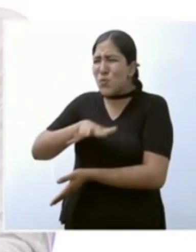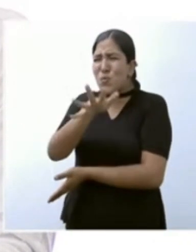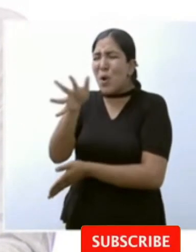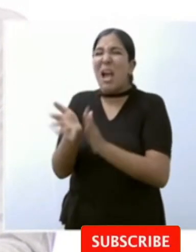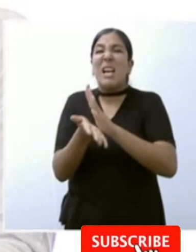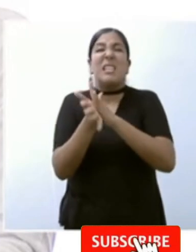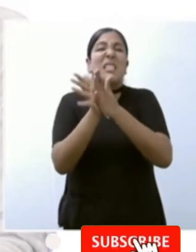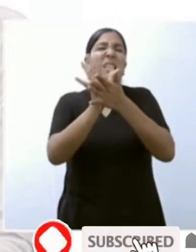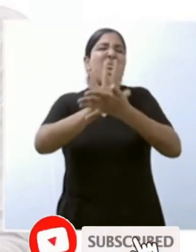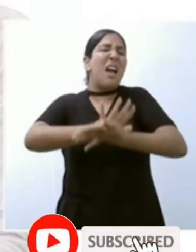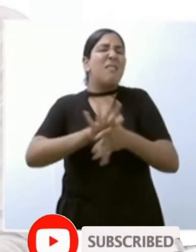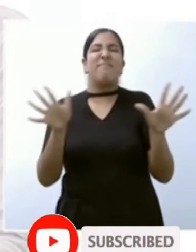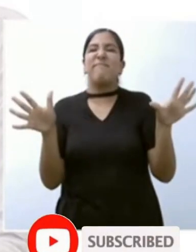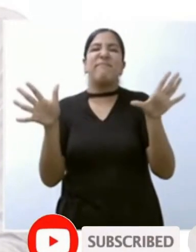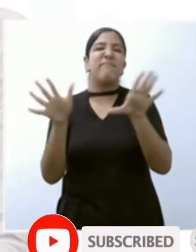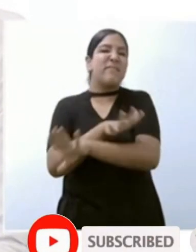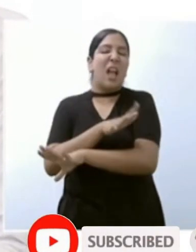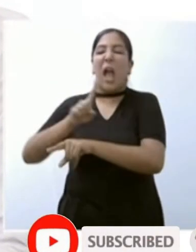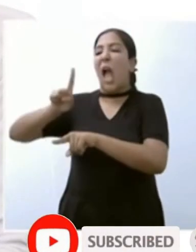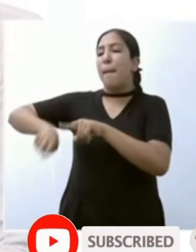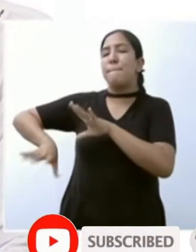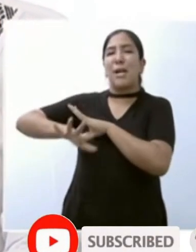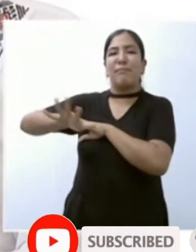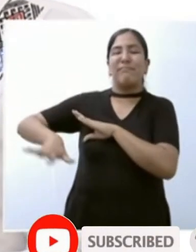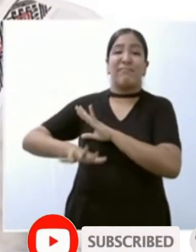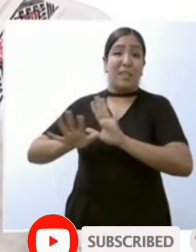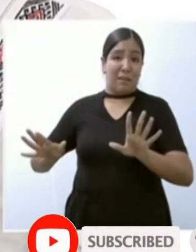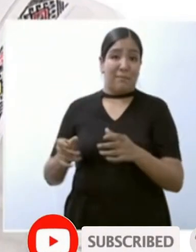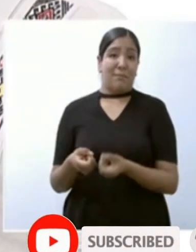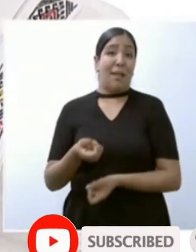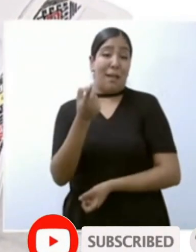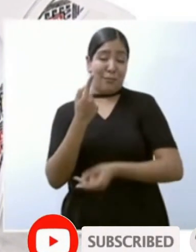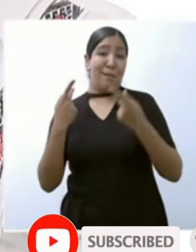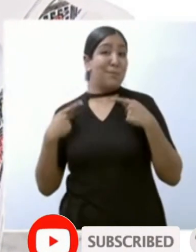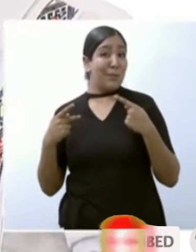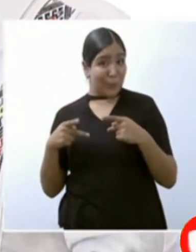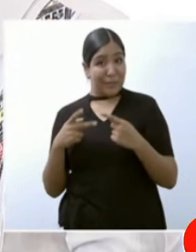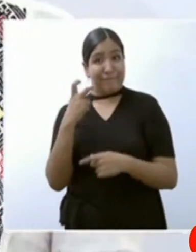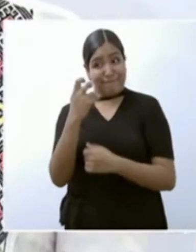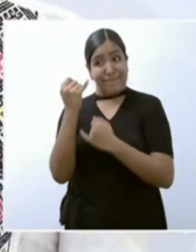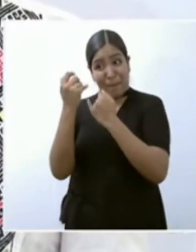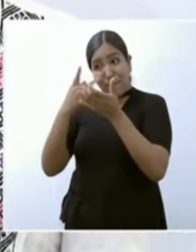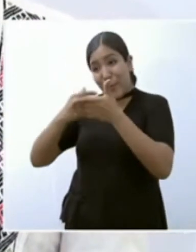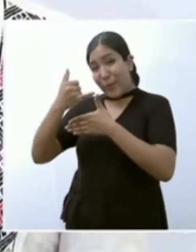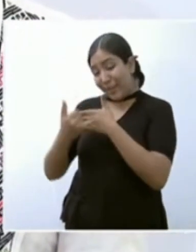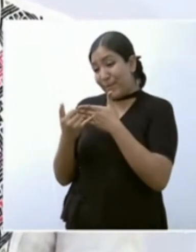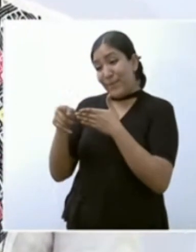no comparten este proyecto